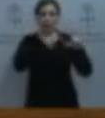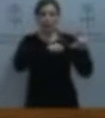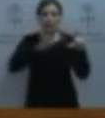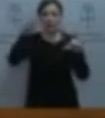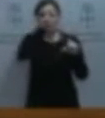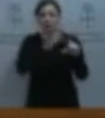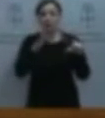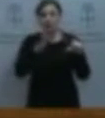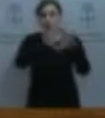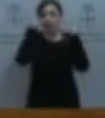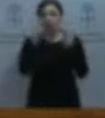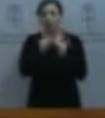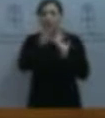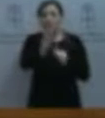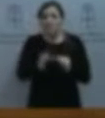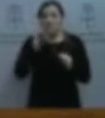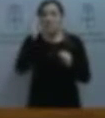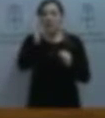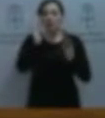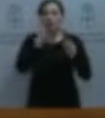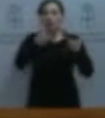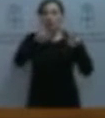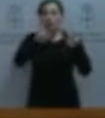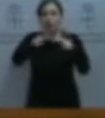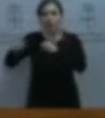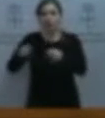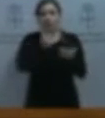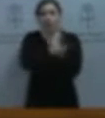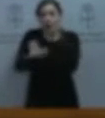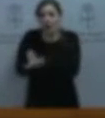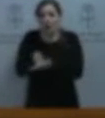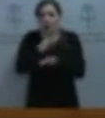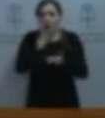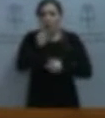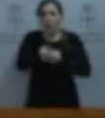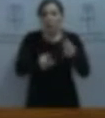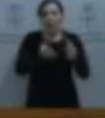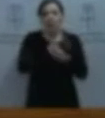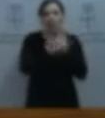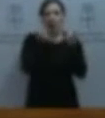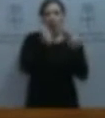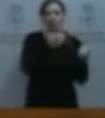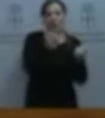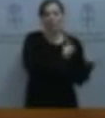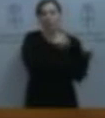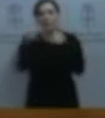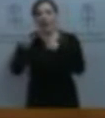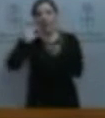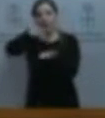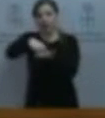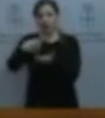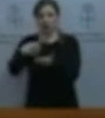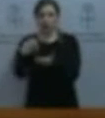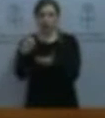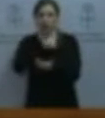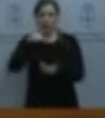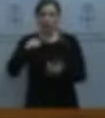A esto, evidentemente, hay que sumar el cierre continuado de aulas, que hace que poco a poco se vaya derivando al alumnado a los centros privados. El curso pasado